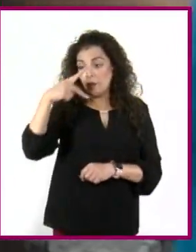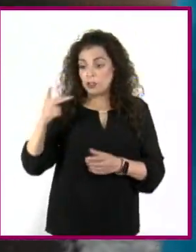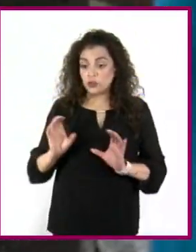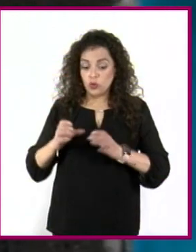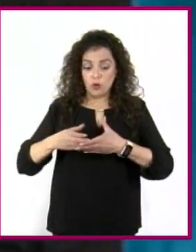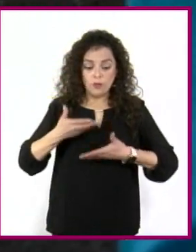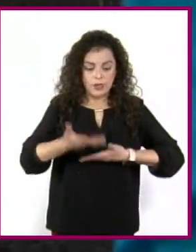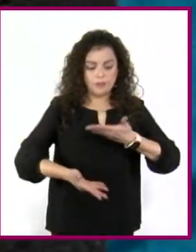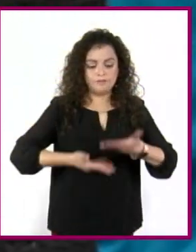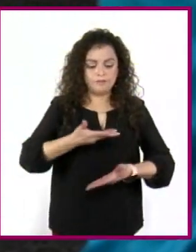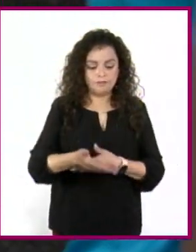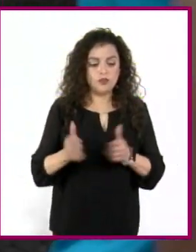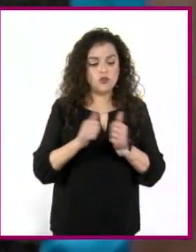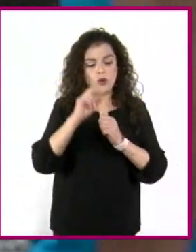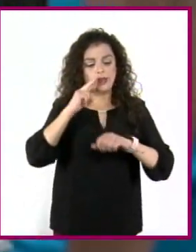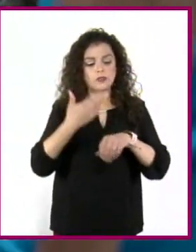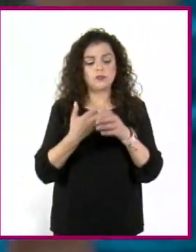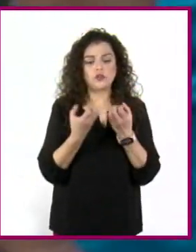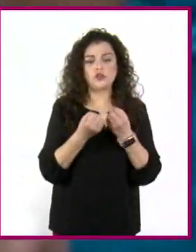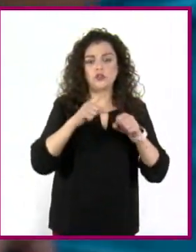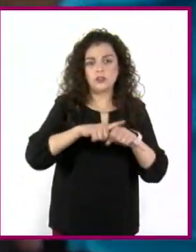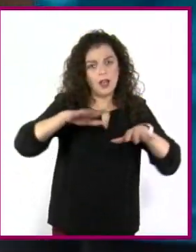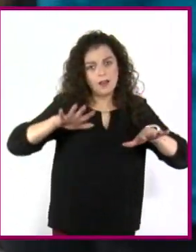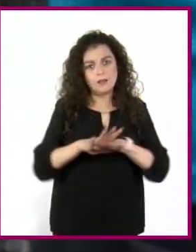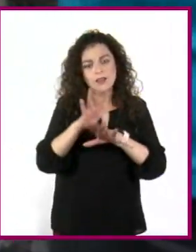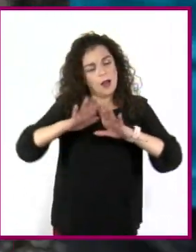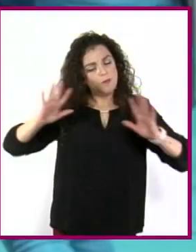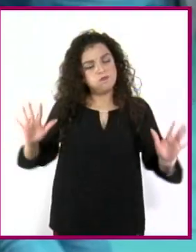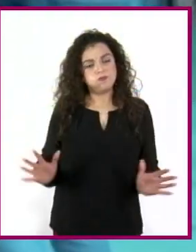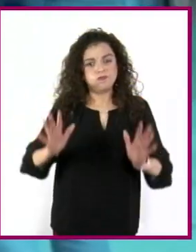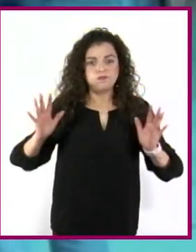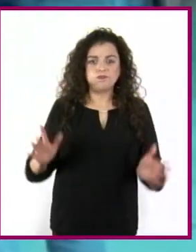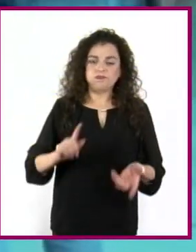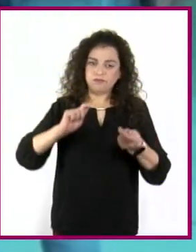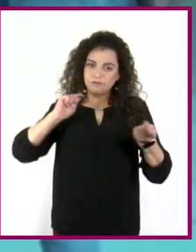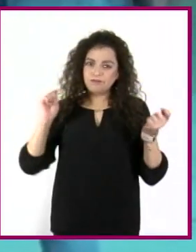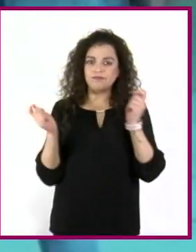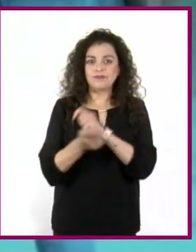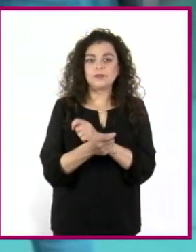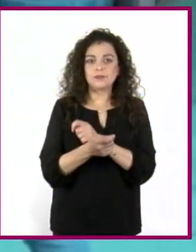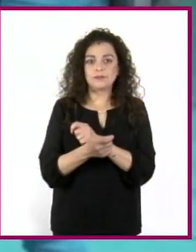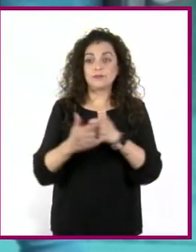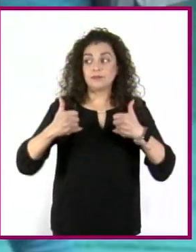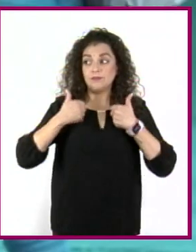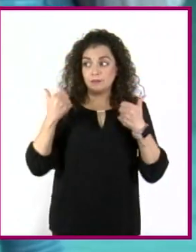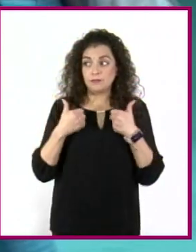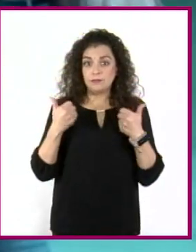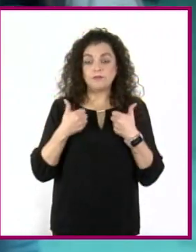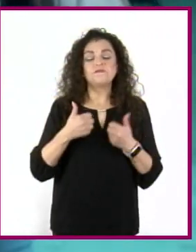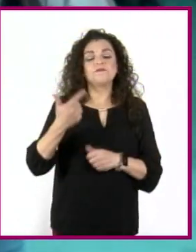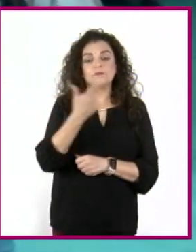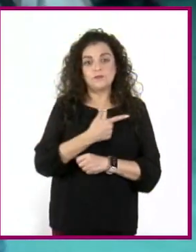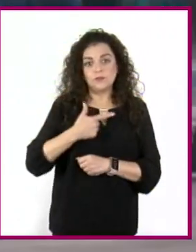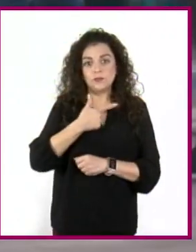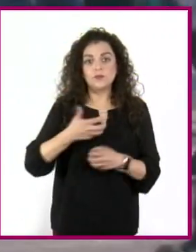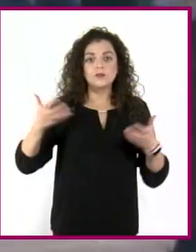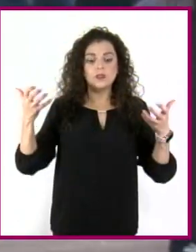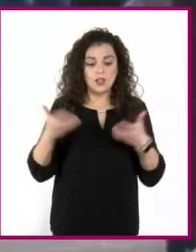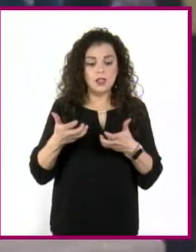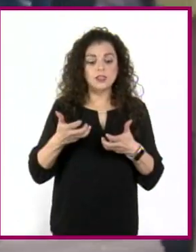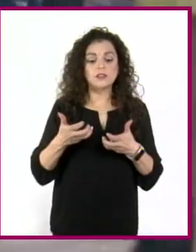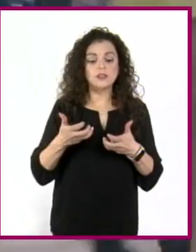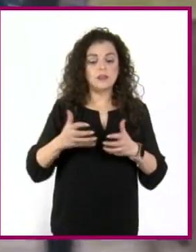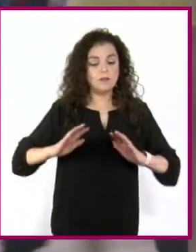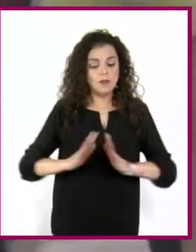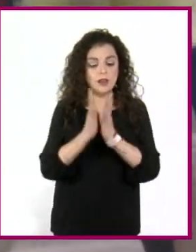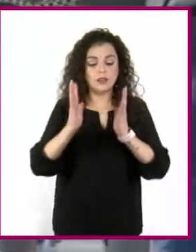responsabilidad social e impulsar transformaciones. Las y los jóvenes son inquietos y les gusta actuar, cada día tienen más claro lo que implica la